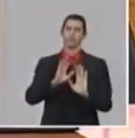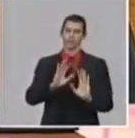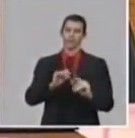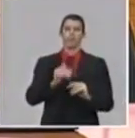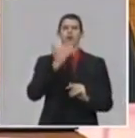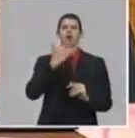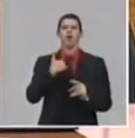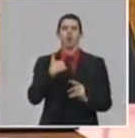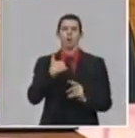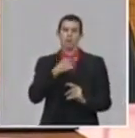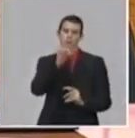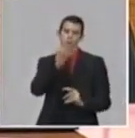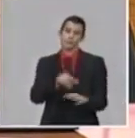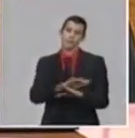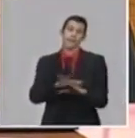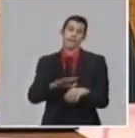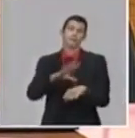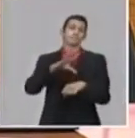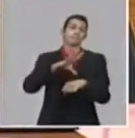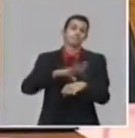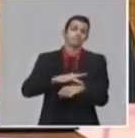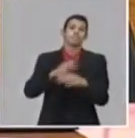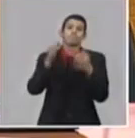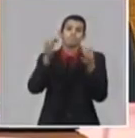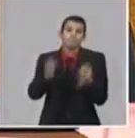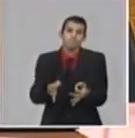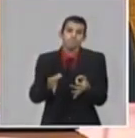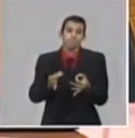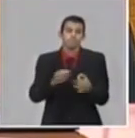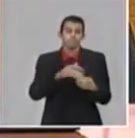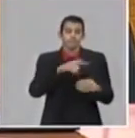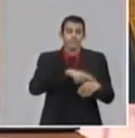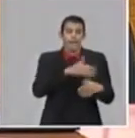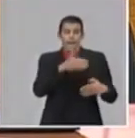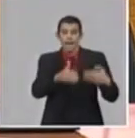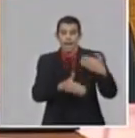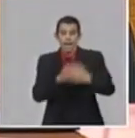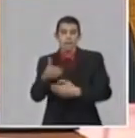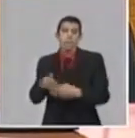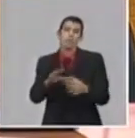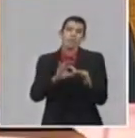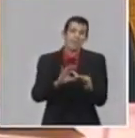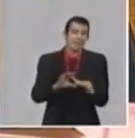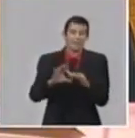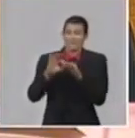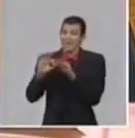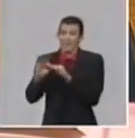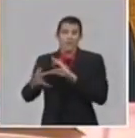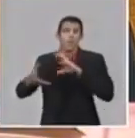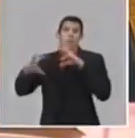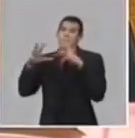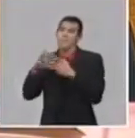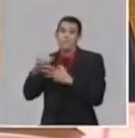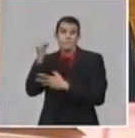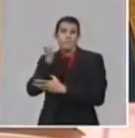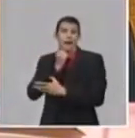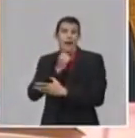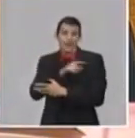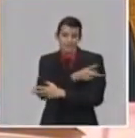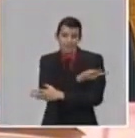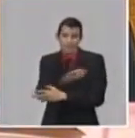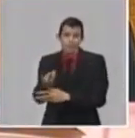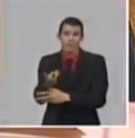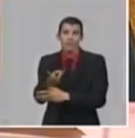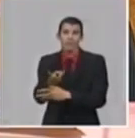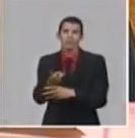que lamentablemente llegan a la gravedad o al estado crítico de esta enfermedad? Bueno, hacia ahí han estado